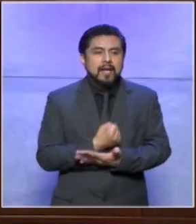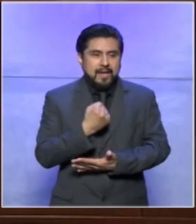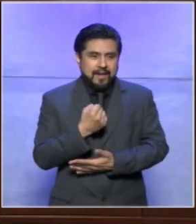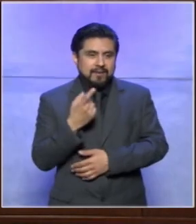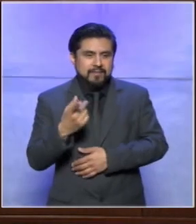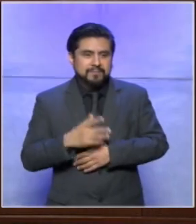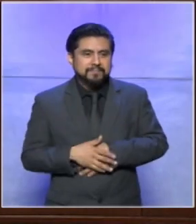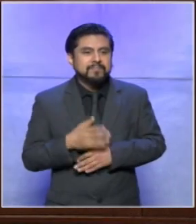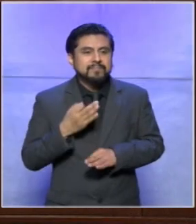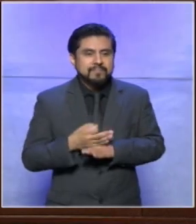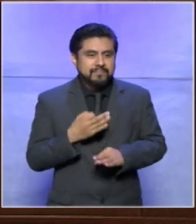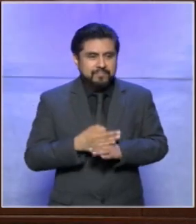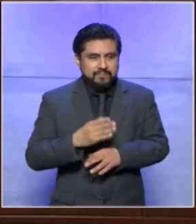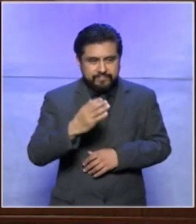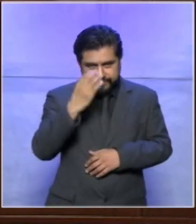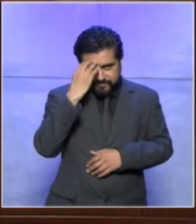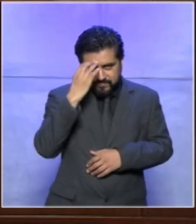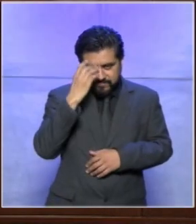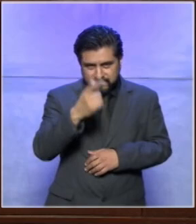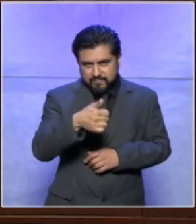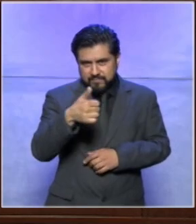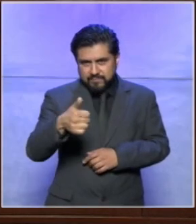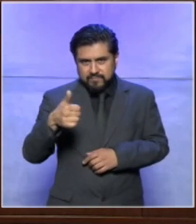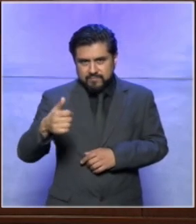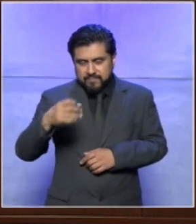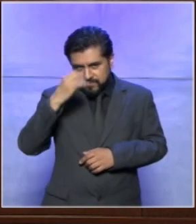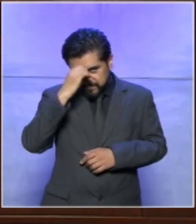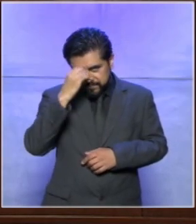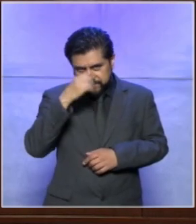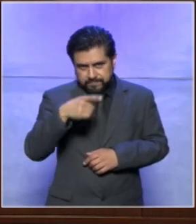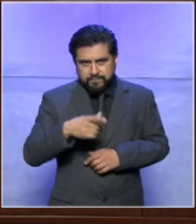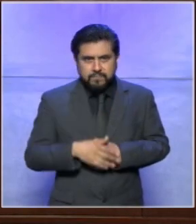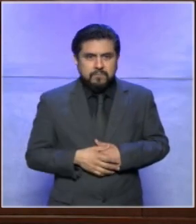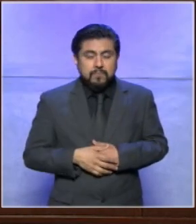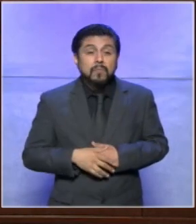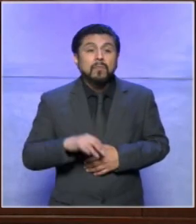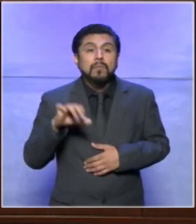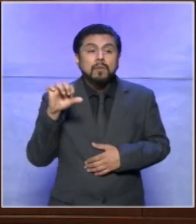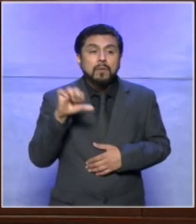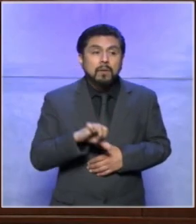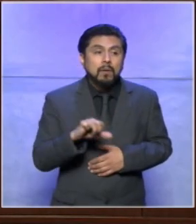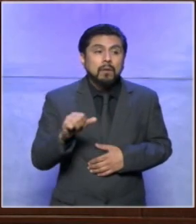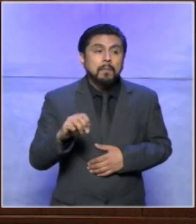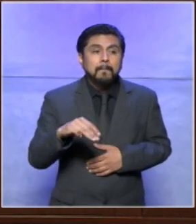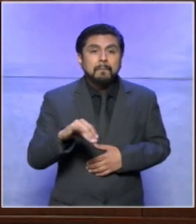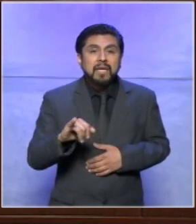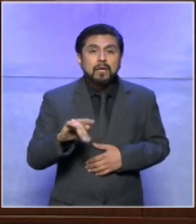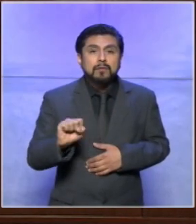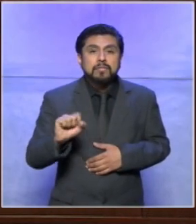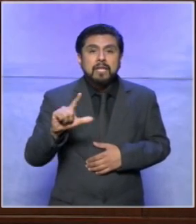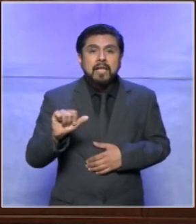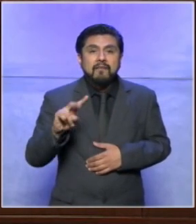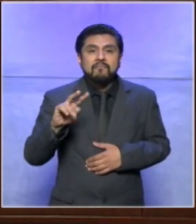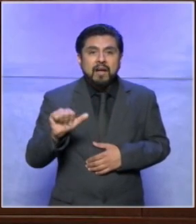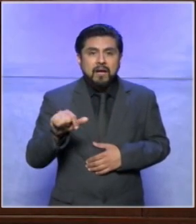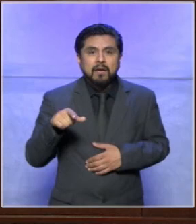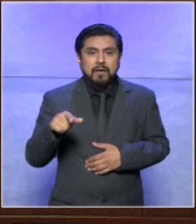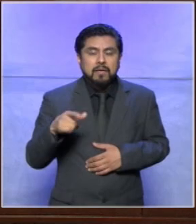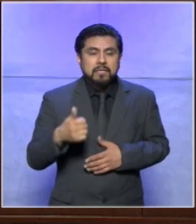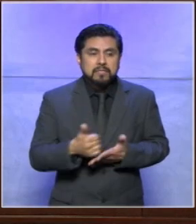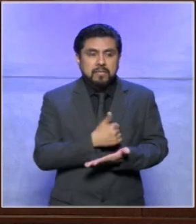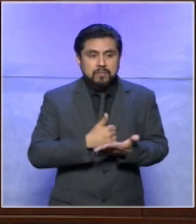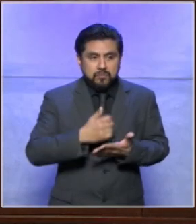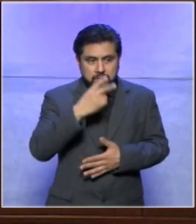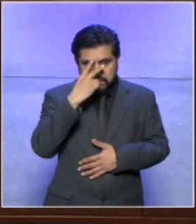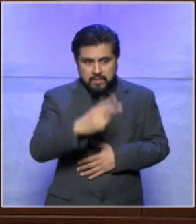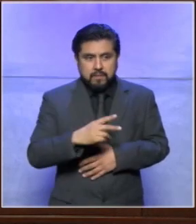así es que vamos a seguir conociendo las opiniones de quienes nos acompañan hoy vamos directamente con miroslava miroslava es de la